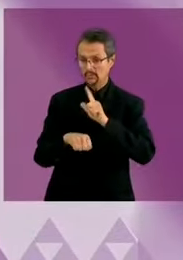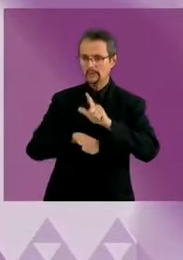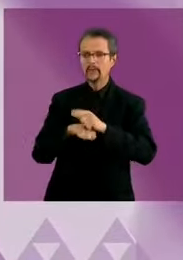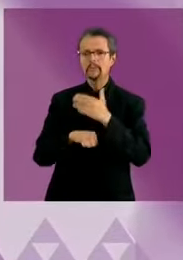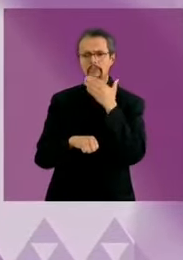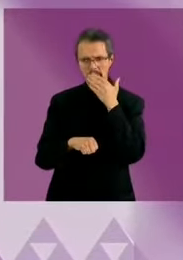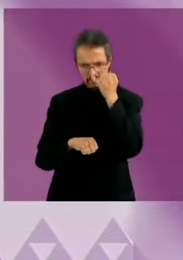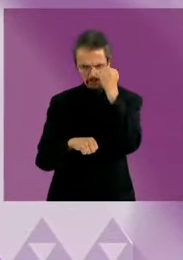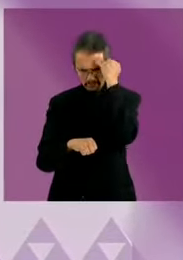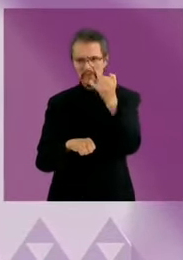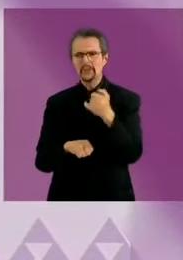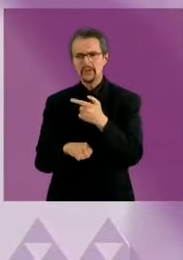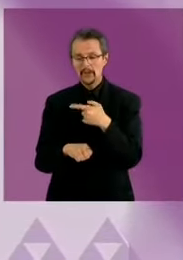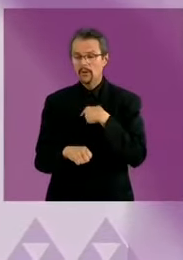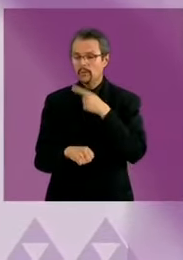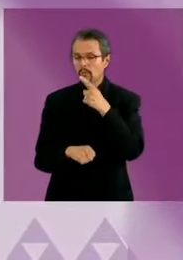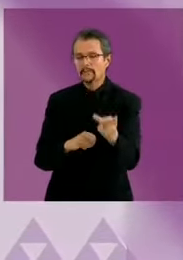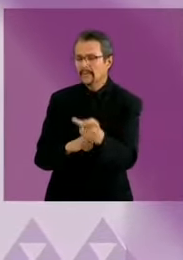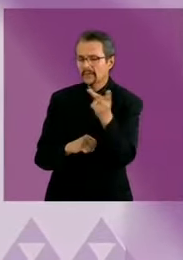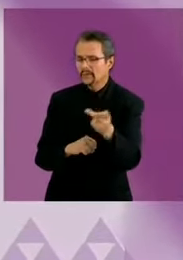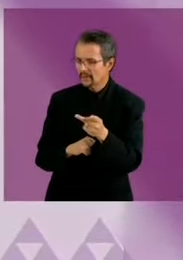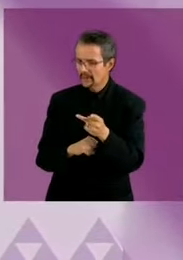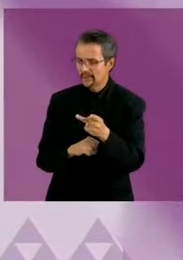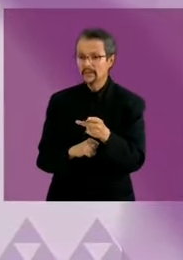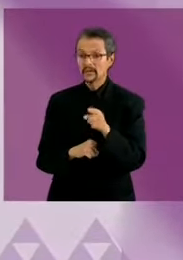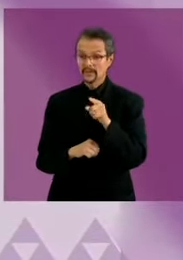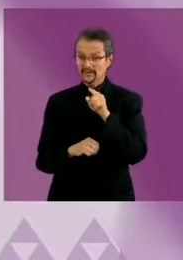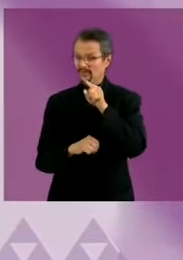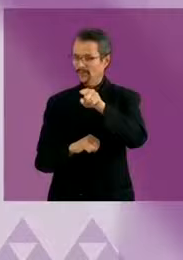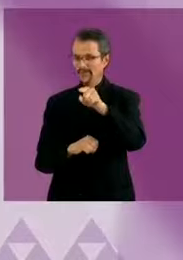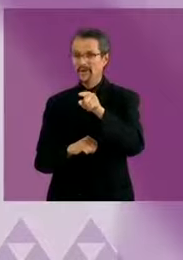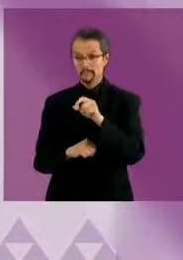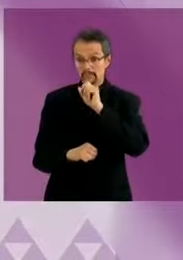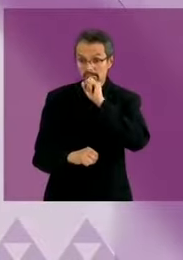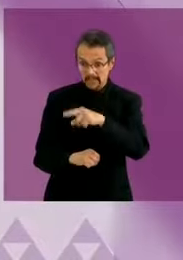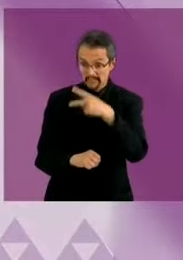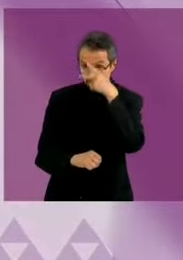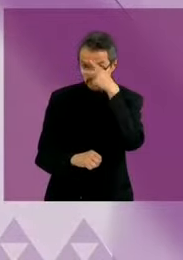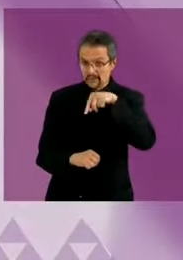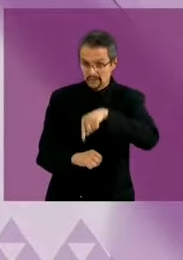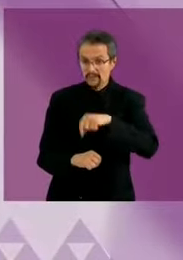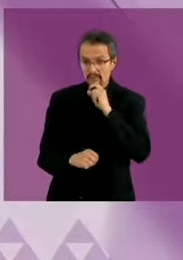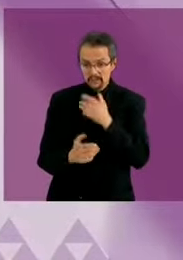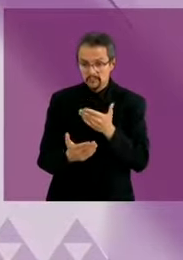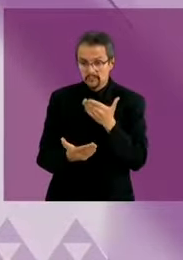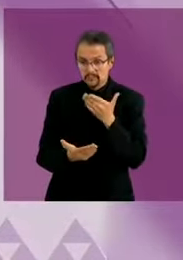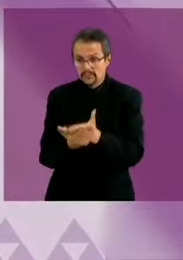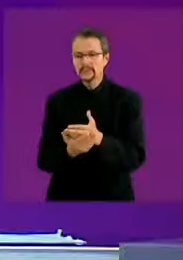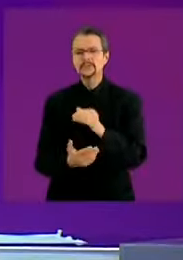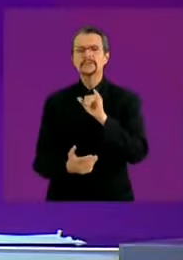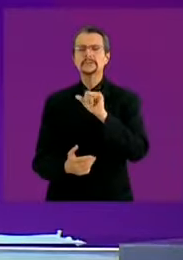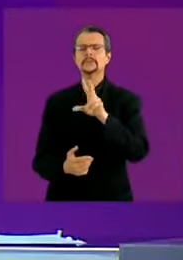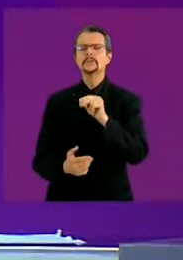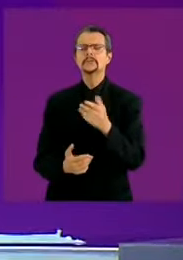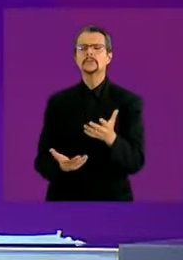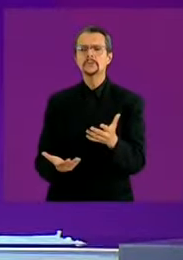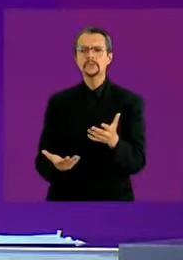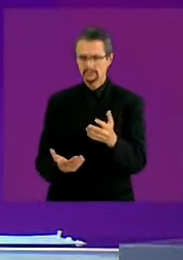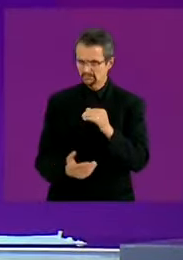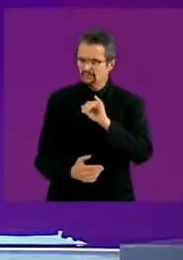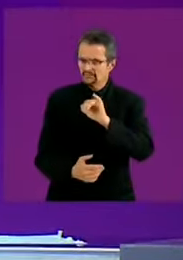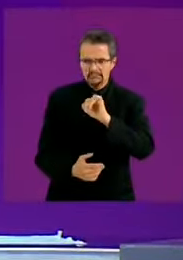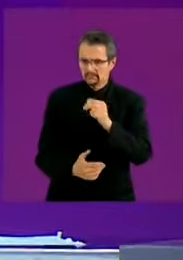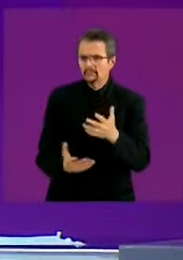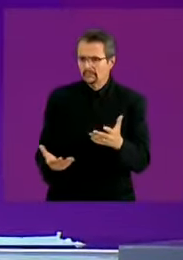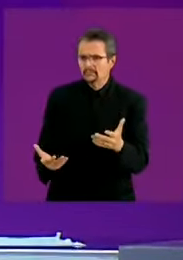preguntan al combate al crimen organizado, ¿lo implementaría su gobierno en México en caso de ganar? Sí, a ver,